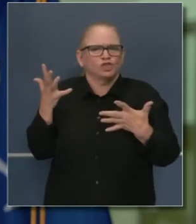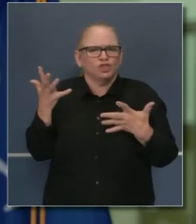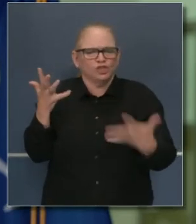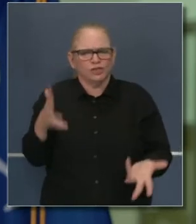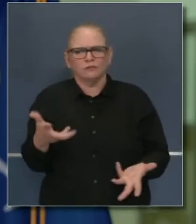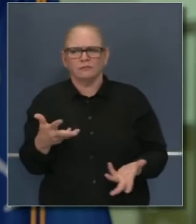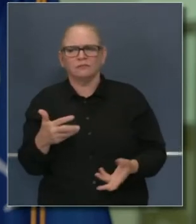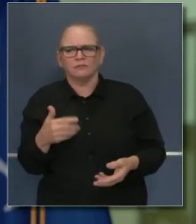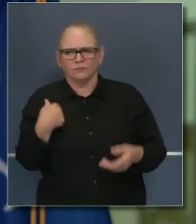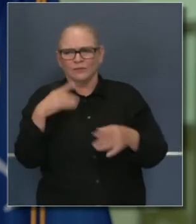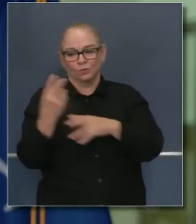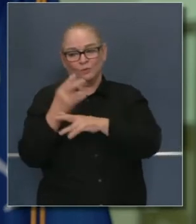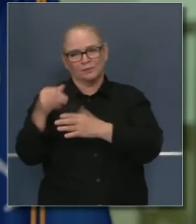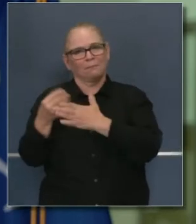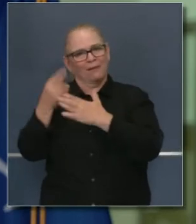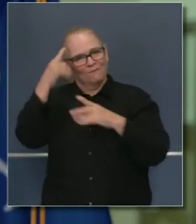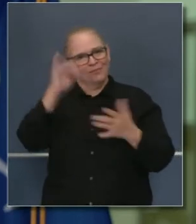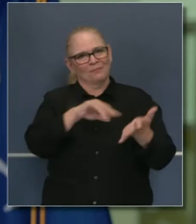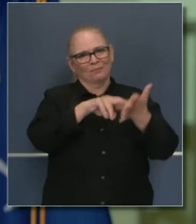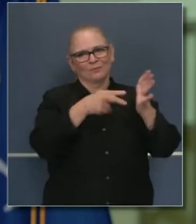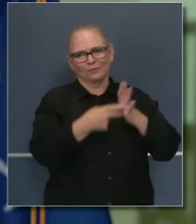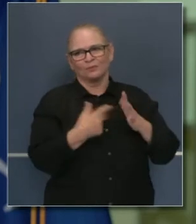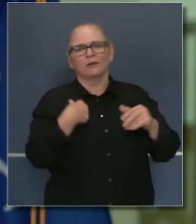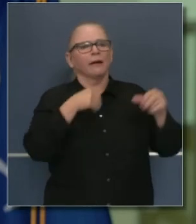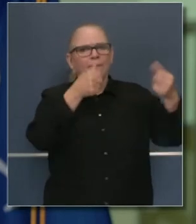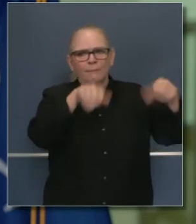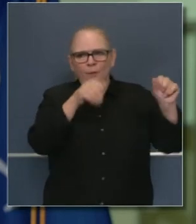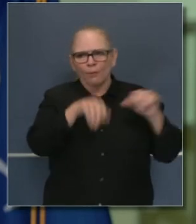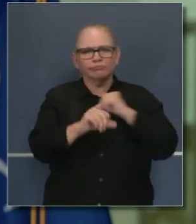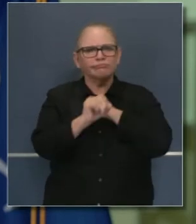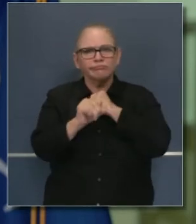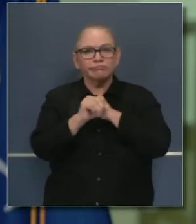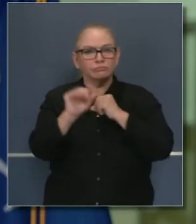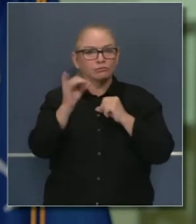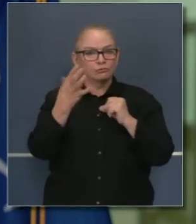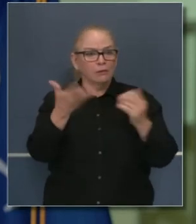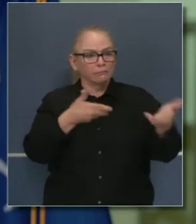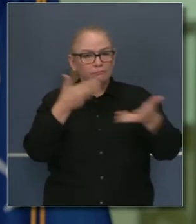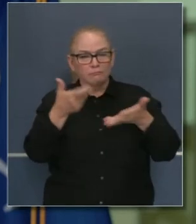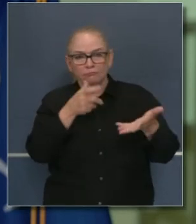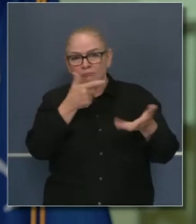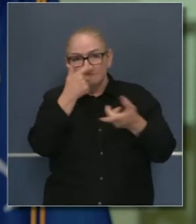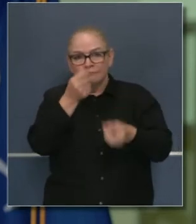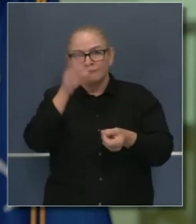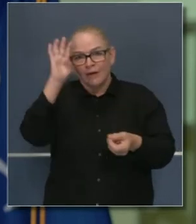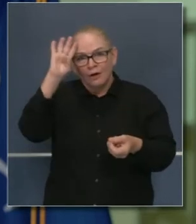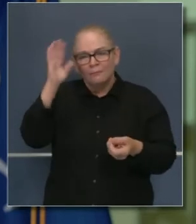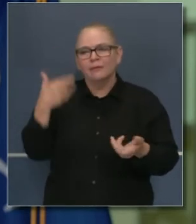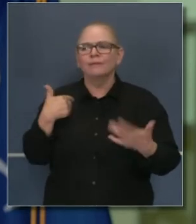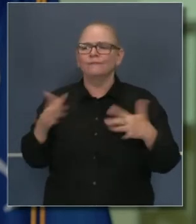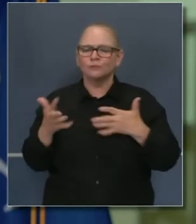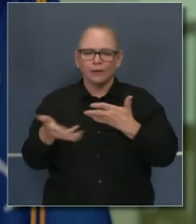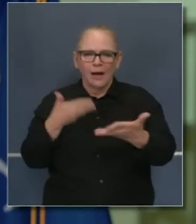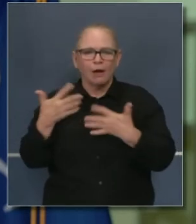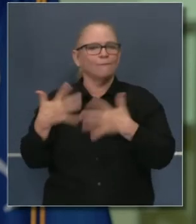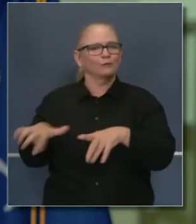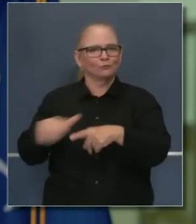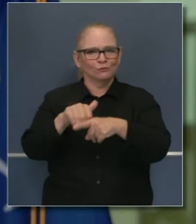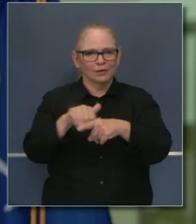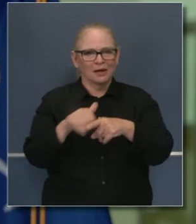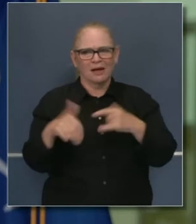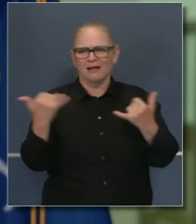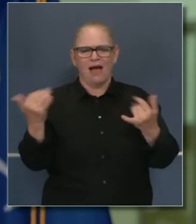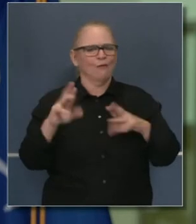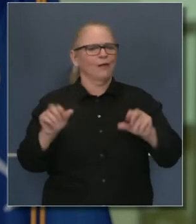plan, hemos podido atraer esos dólares, hemos contratado y entrenado a esos bomberos y están ahora